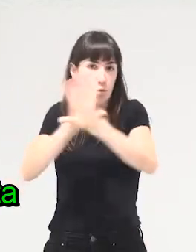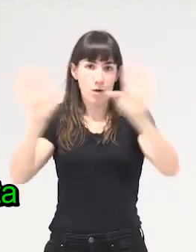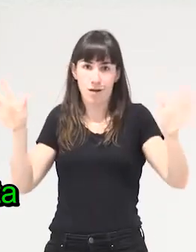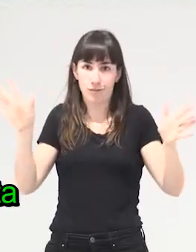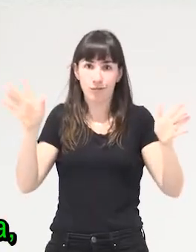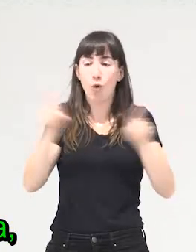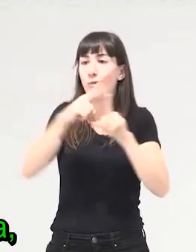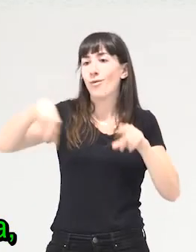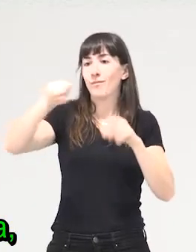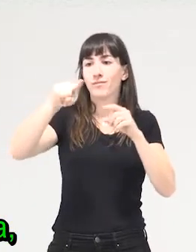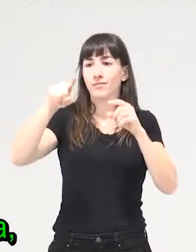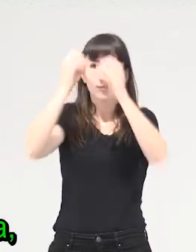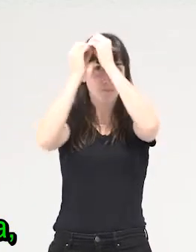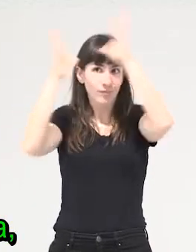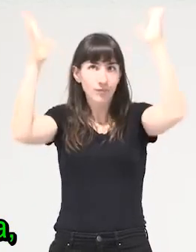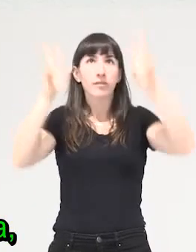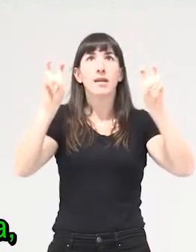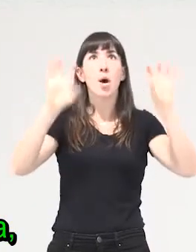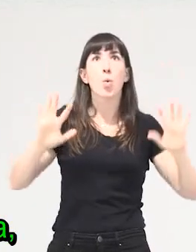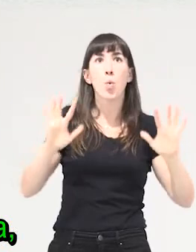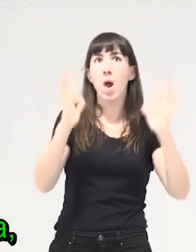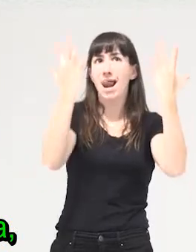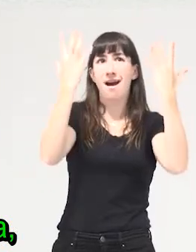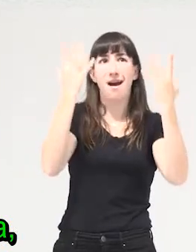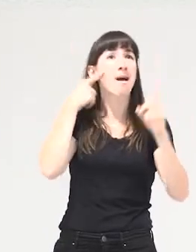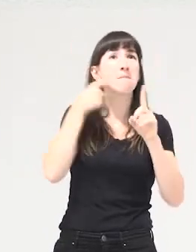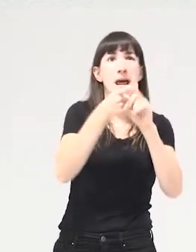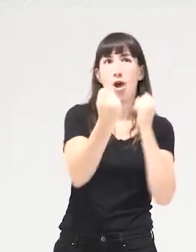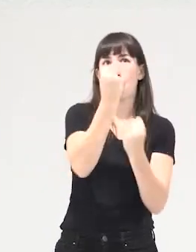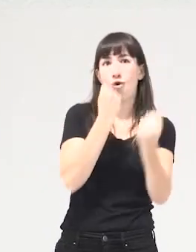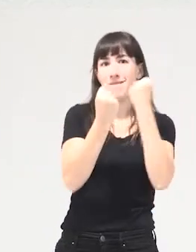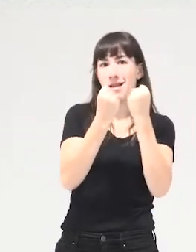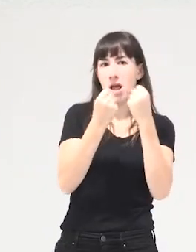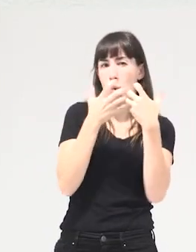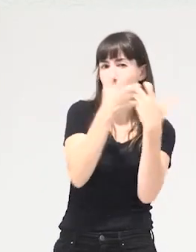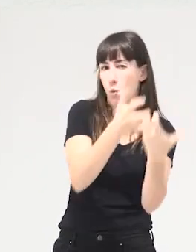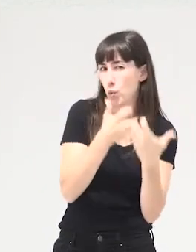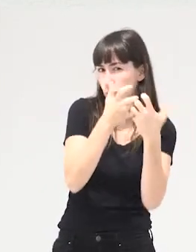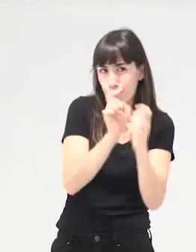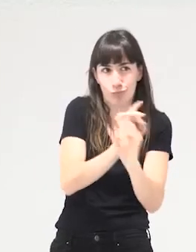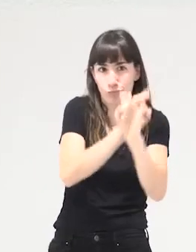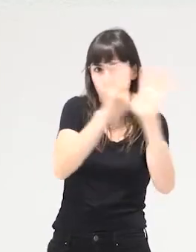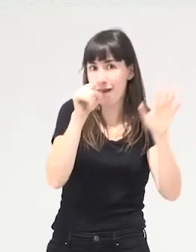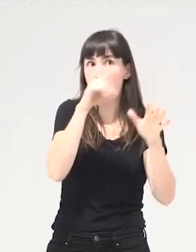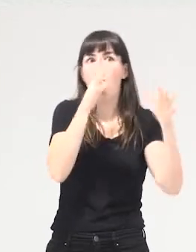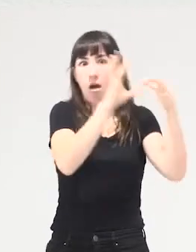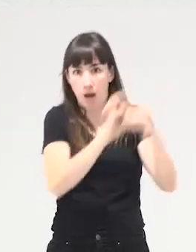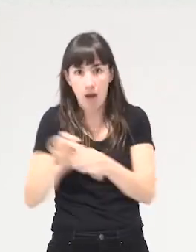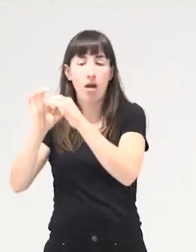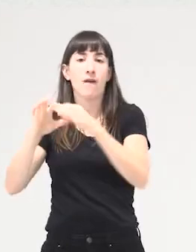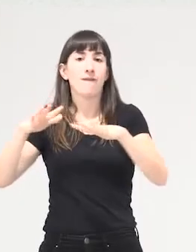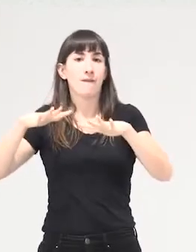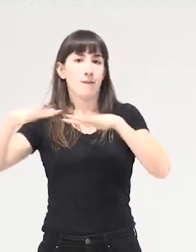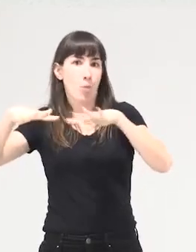idea de huelga, que es la herramienta de lucha económica por antonomasia, es fundamental. Entonces, creo que es un, es como